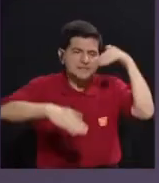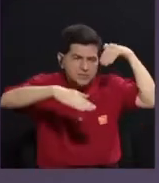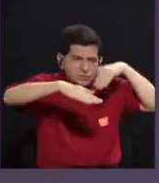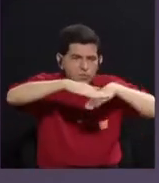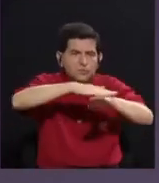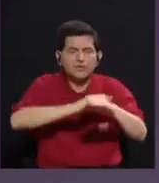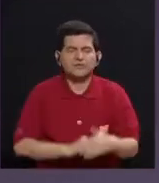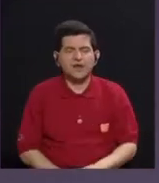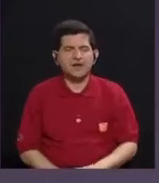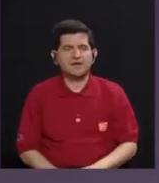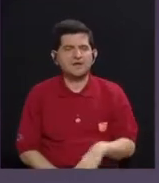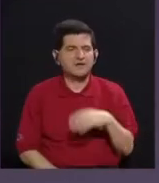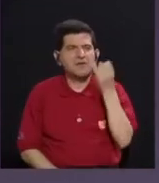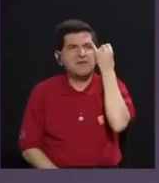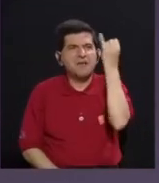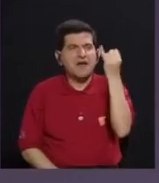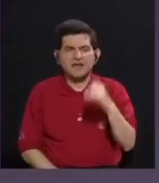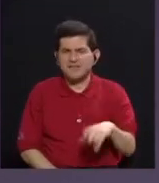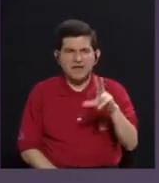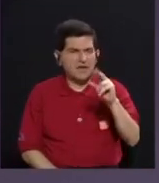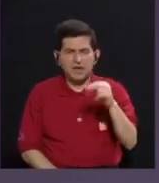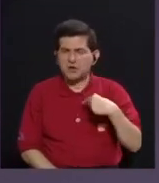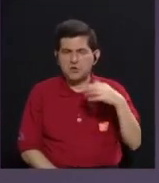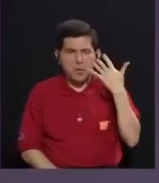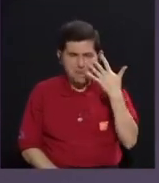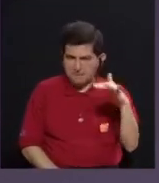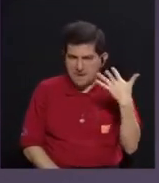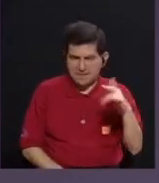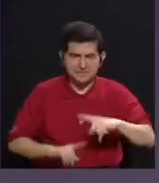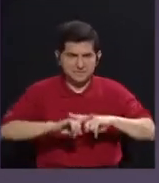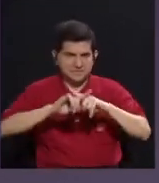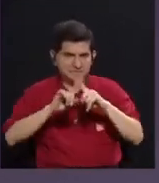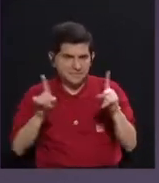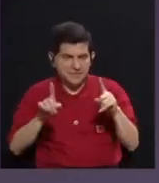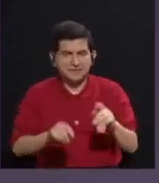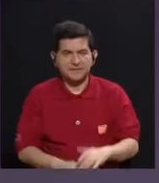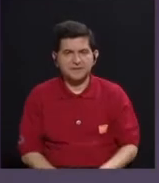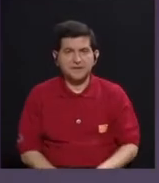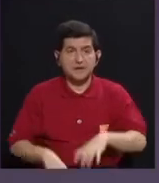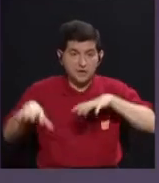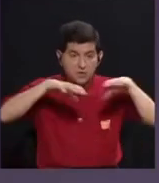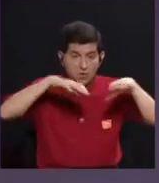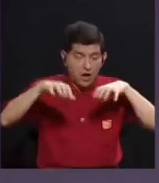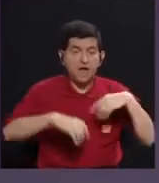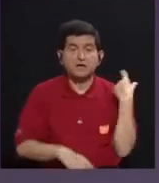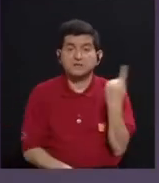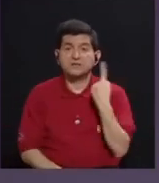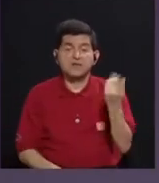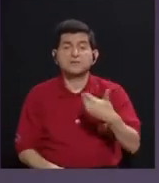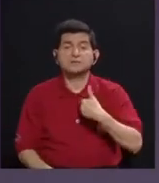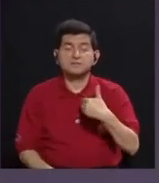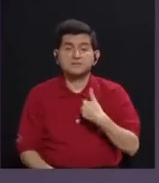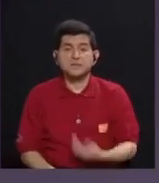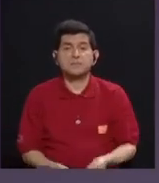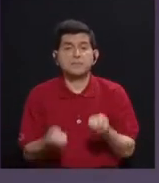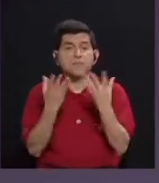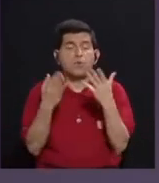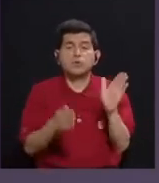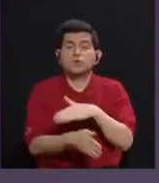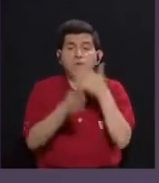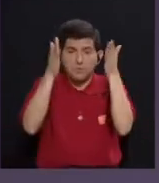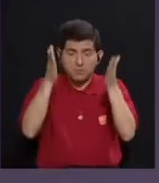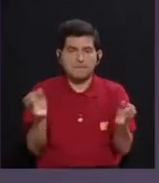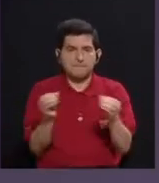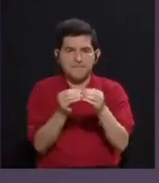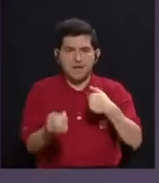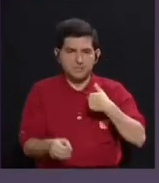ahí da la ilusión de que no es tan underground como no parece, porque hay eventos a cada rato, hay muchos músicos, más de